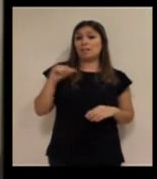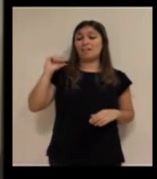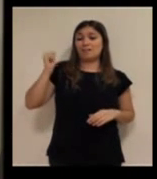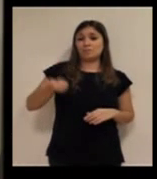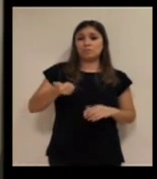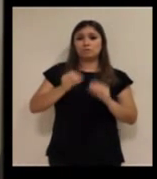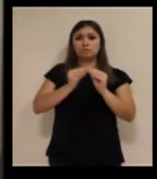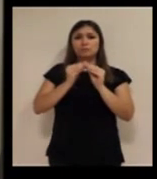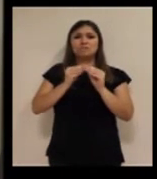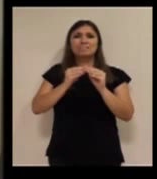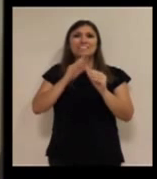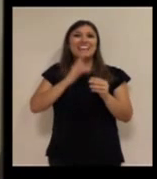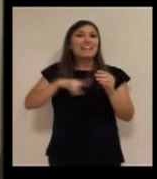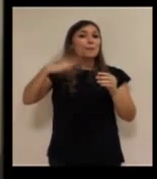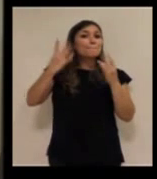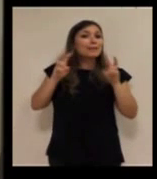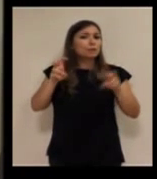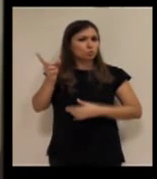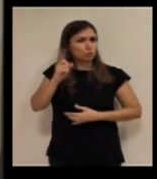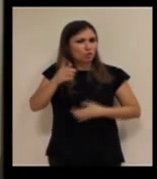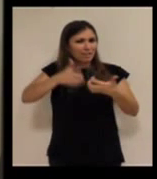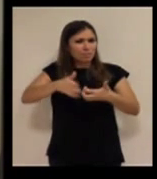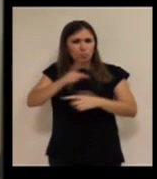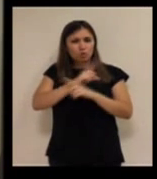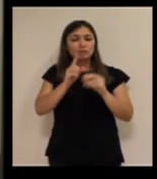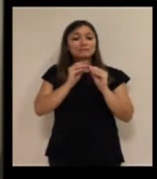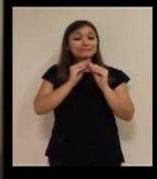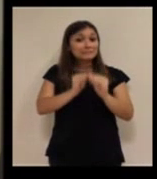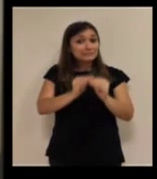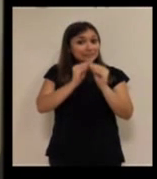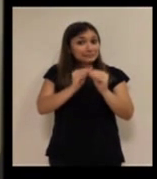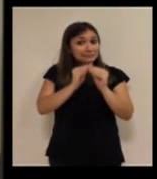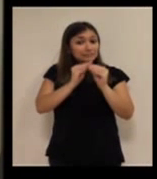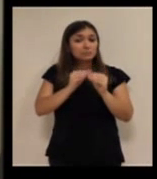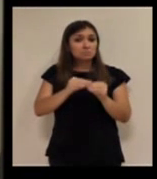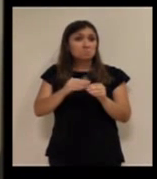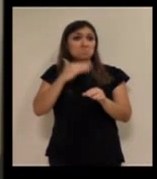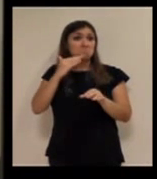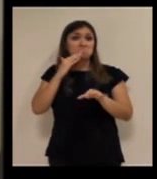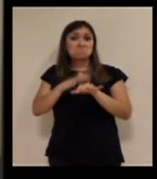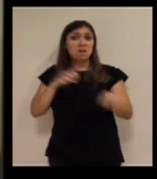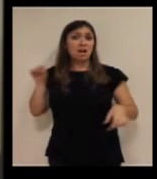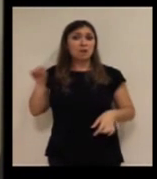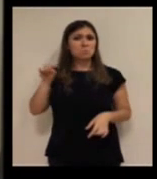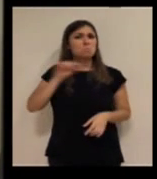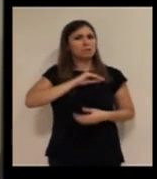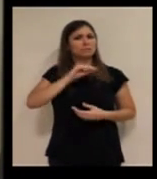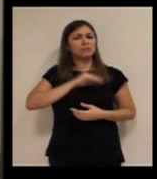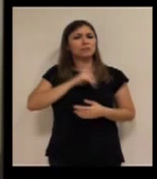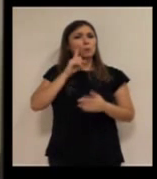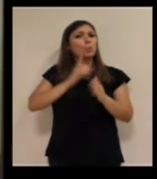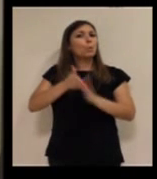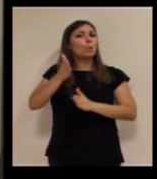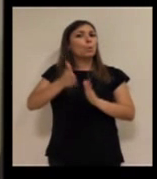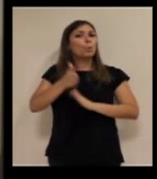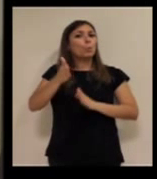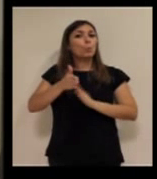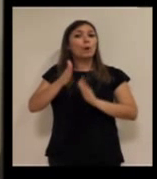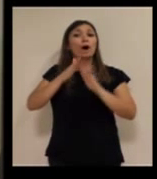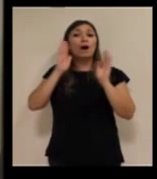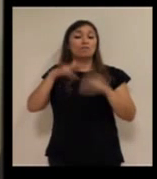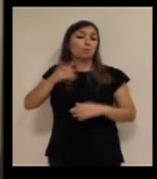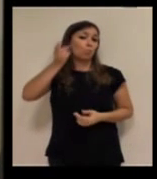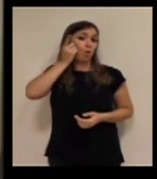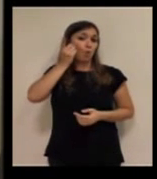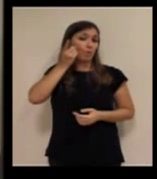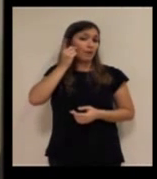hablo de desarrollos más que de inventos, más que de equipos, los desarrollos casi todos, o muchos de ellos, apuntan al final a la